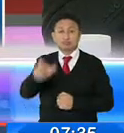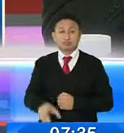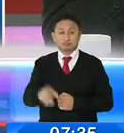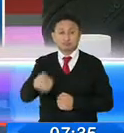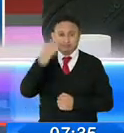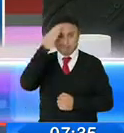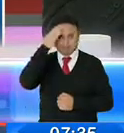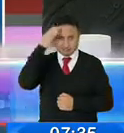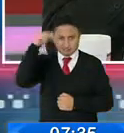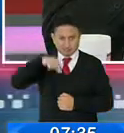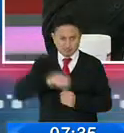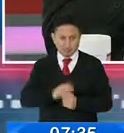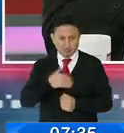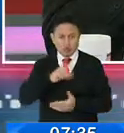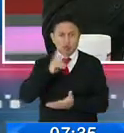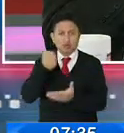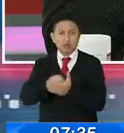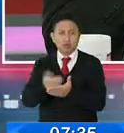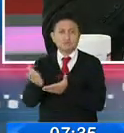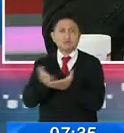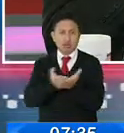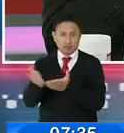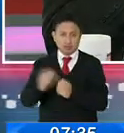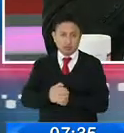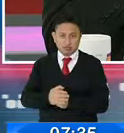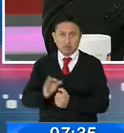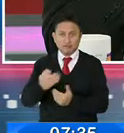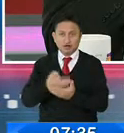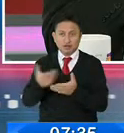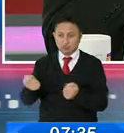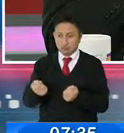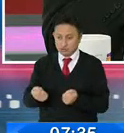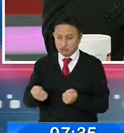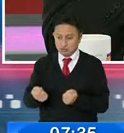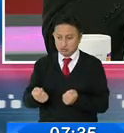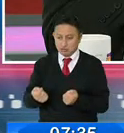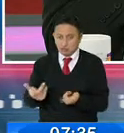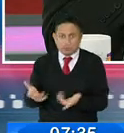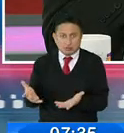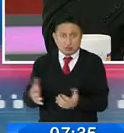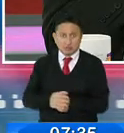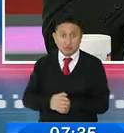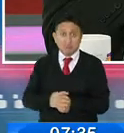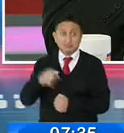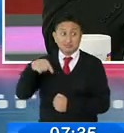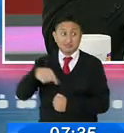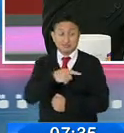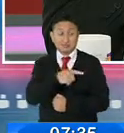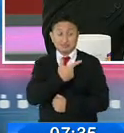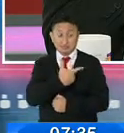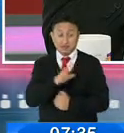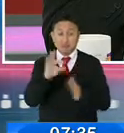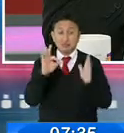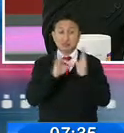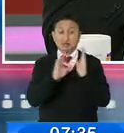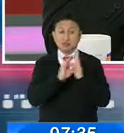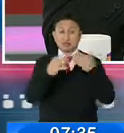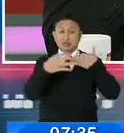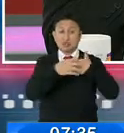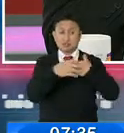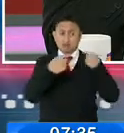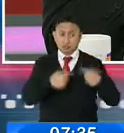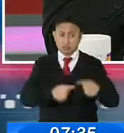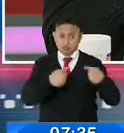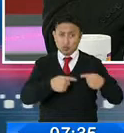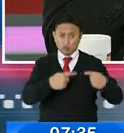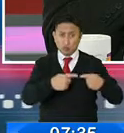identificar estoy adquiriendo este servicio digital y no me está emitiendo factura. Ahí están nuestras redes sociales que lo atendemos diariamente